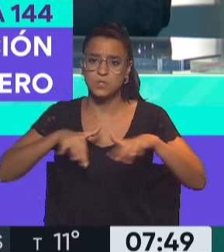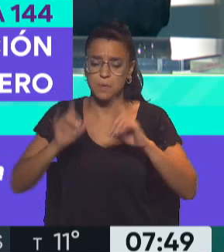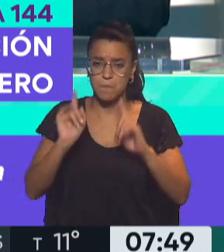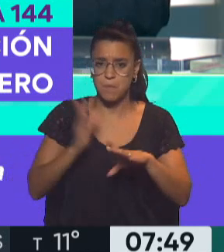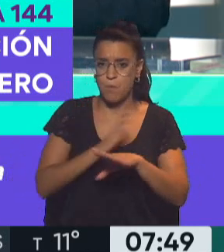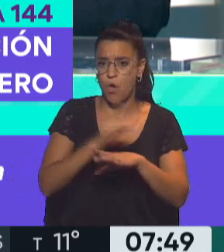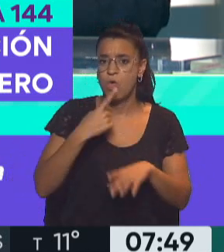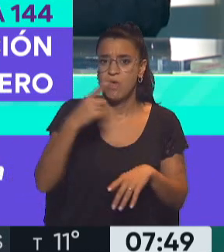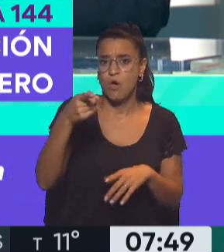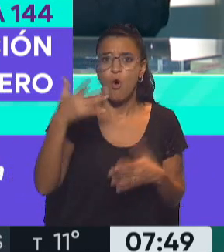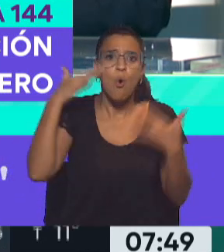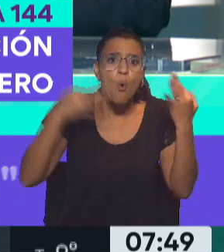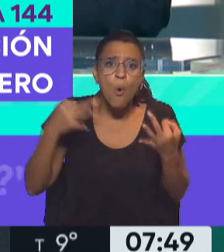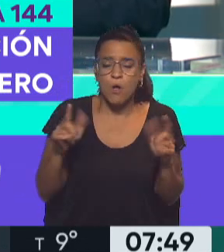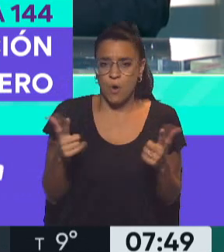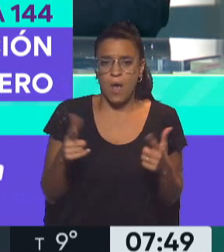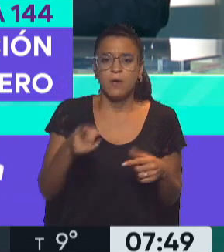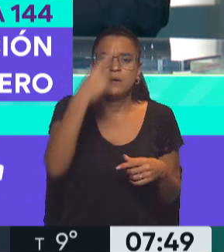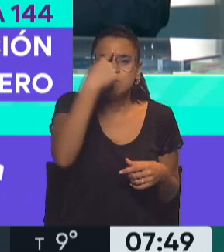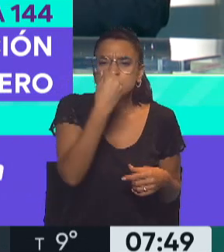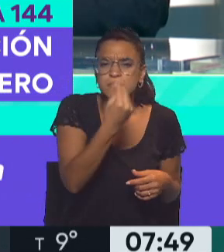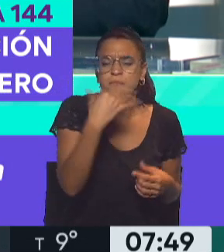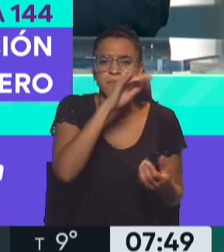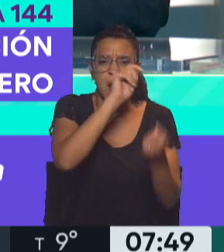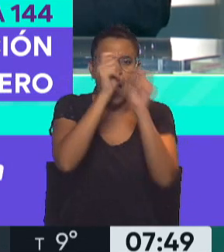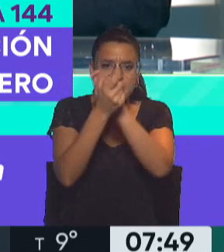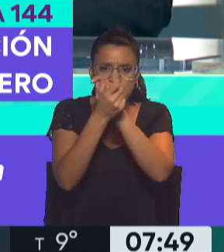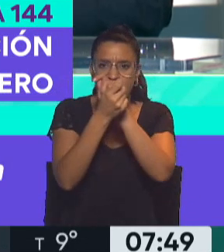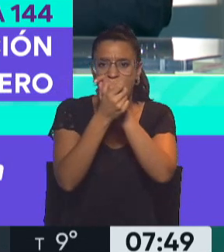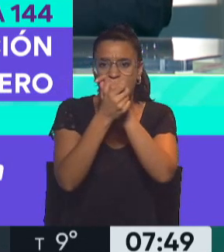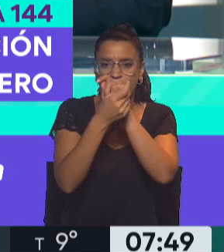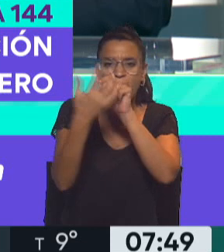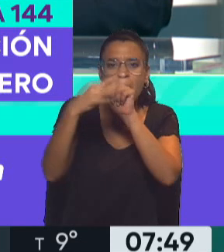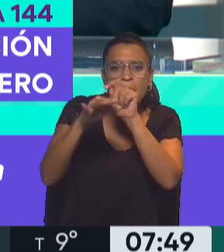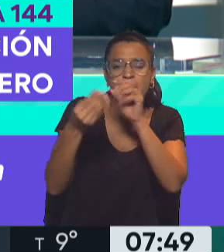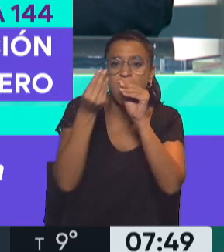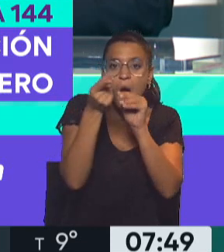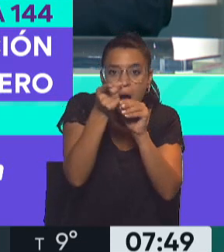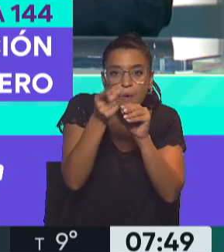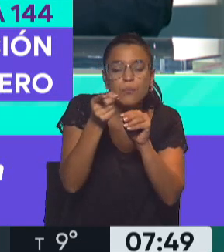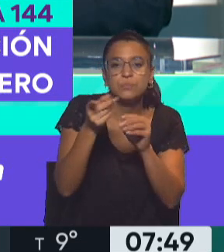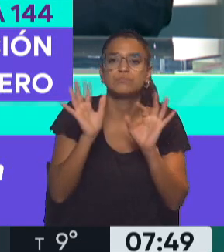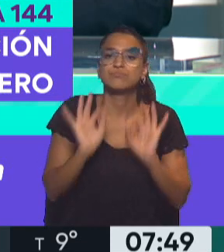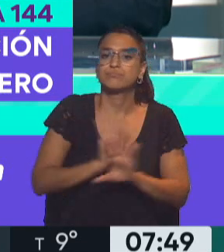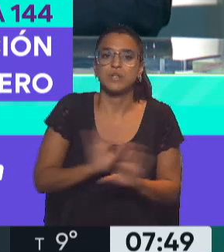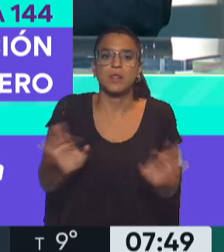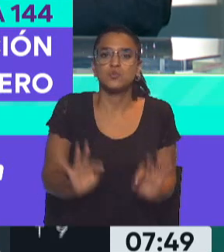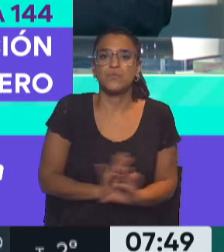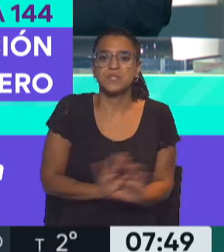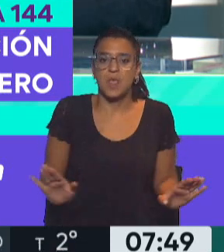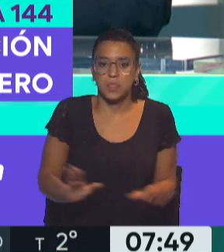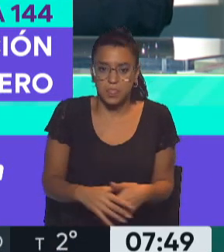usted considera que es injusta. ¿Qué considera que debería cambiar? ¿Qué debería pasar que a usted lo conformara en